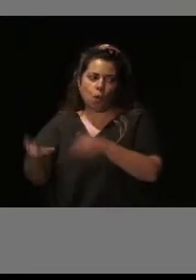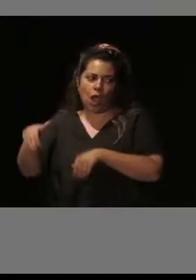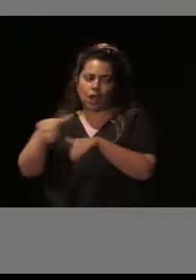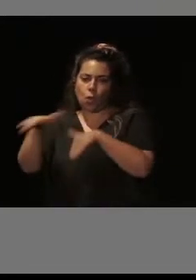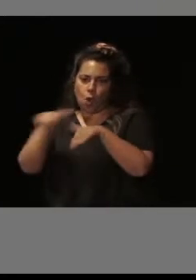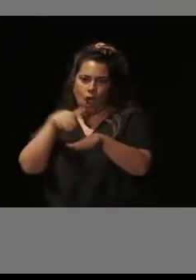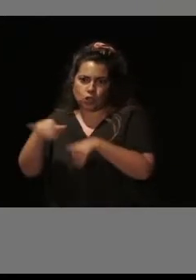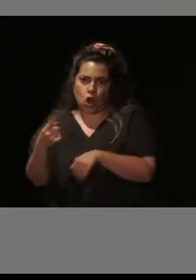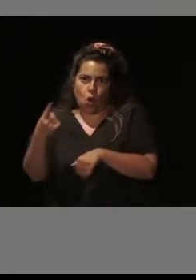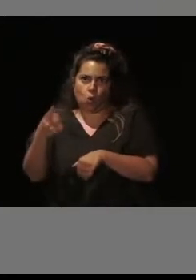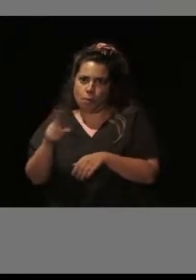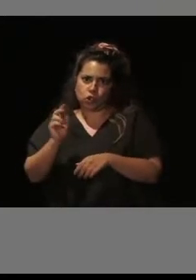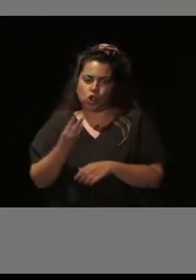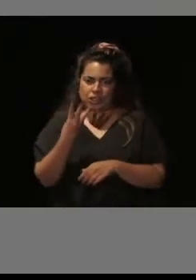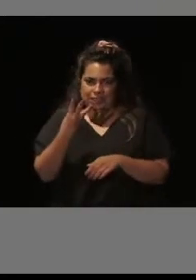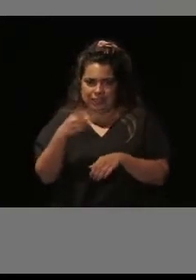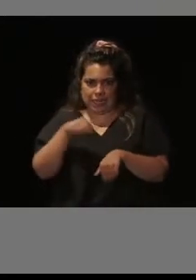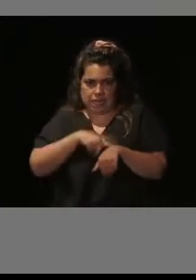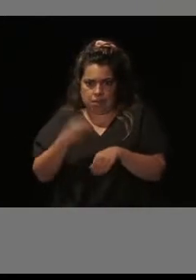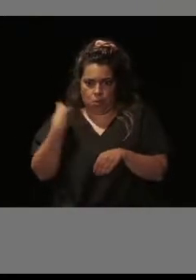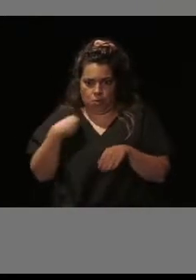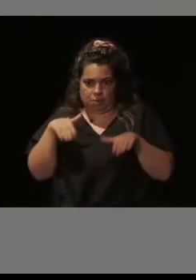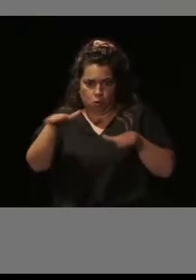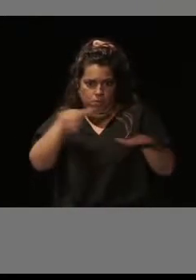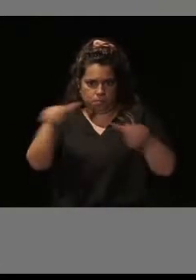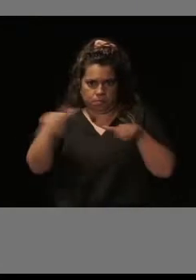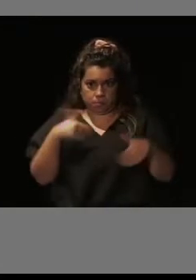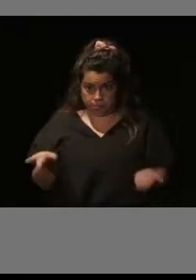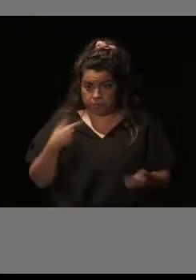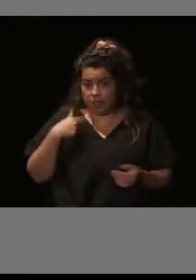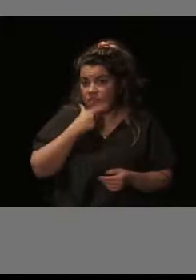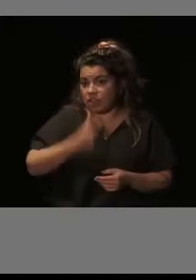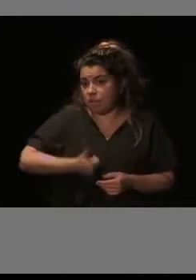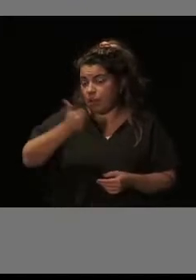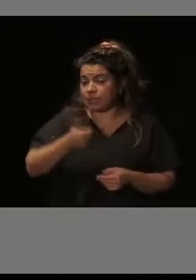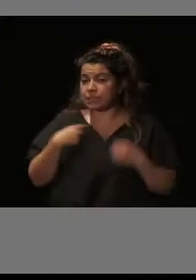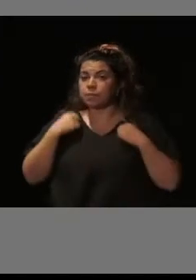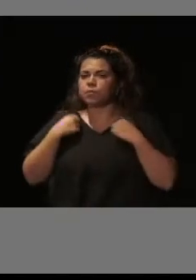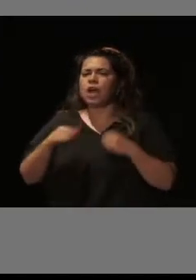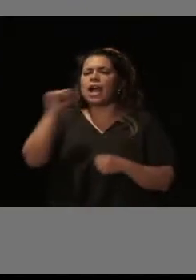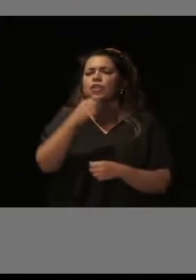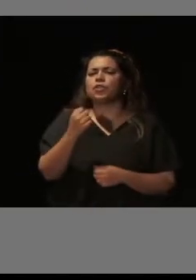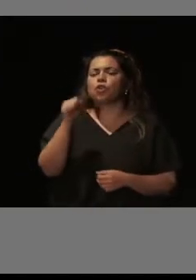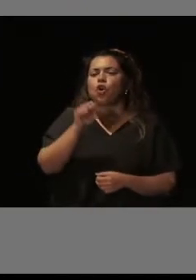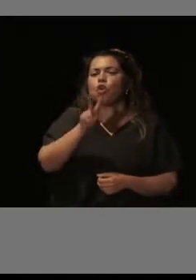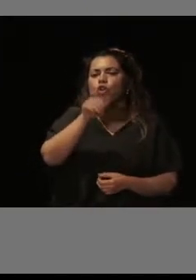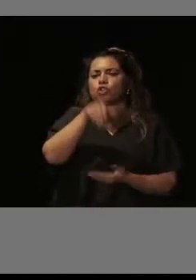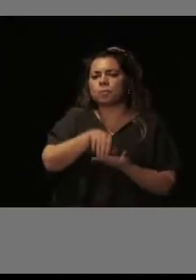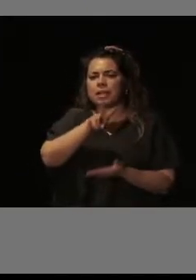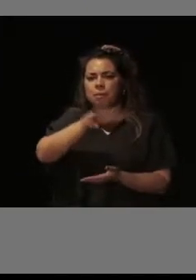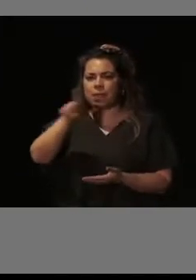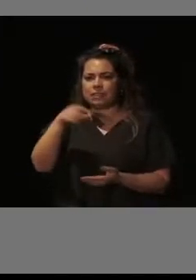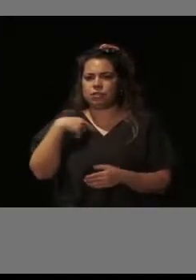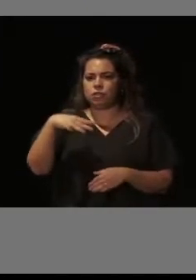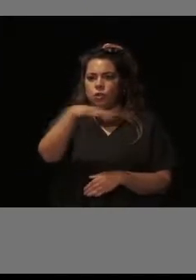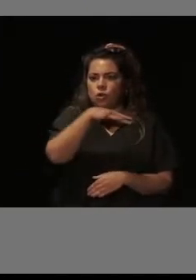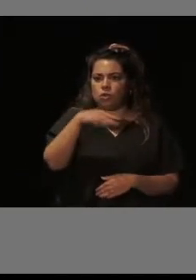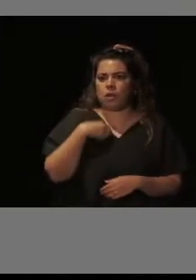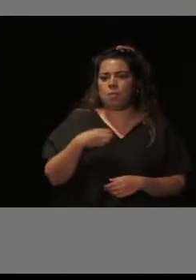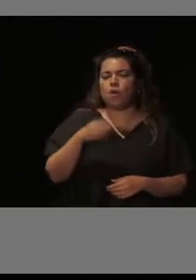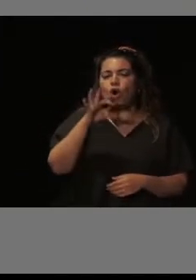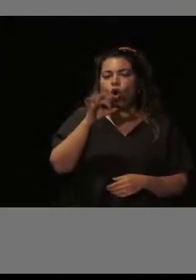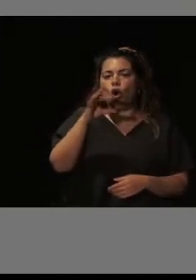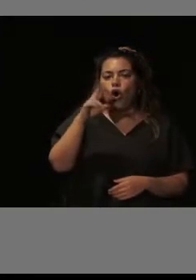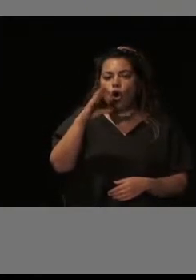en tres, de manera que es todo mucho más sencillo. En 2021 se actuó en los barrios de Meseta de Orcasitas,